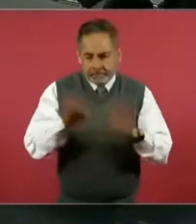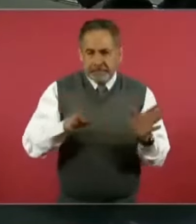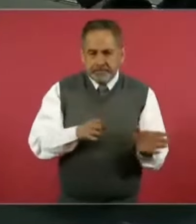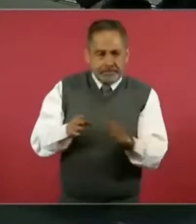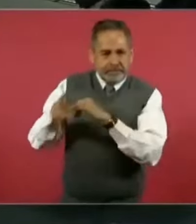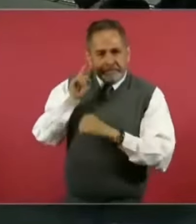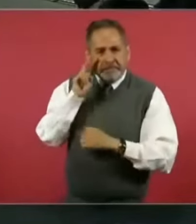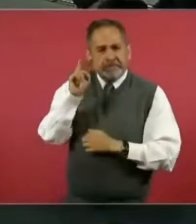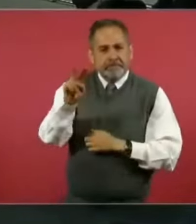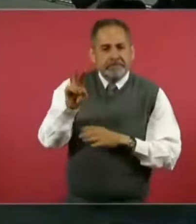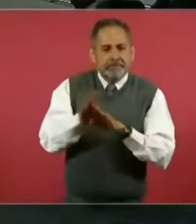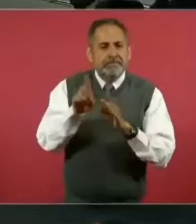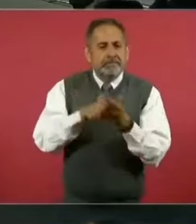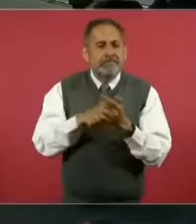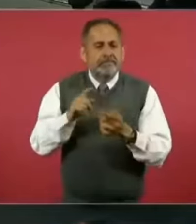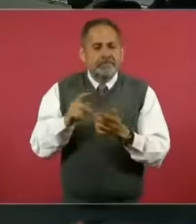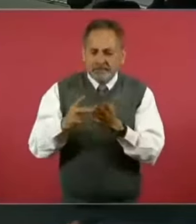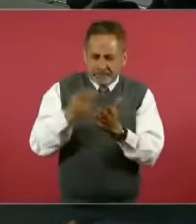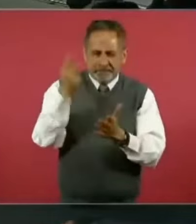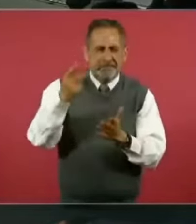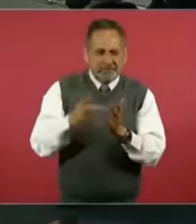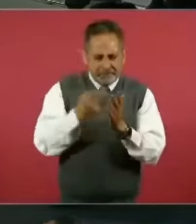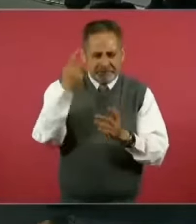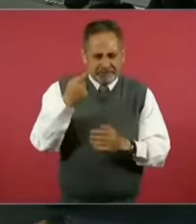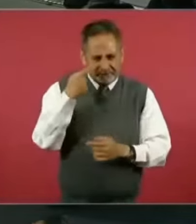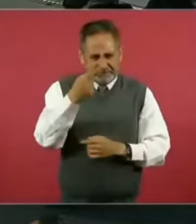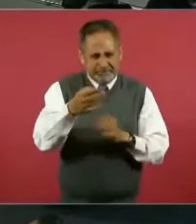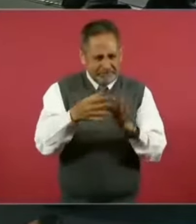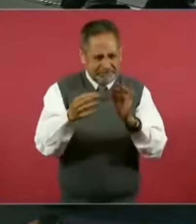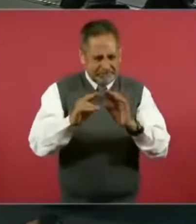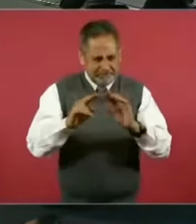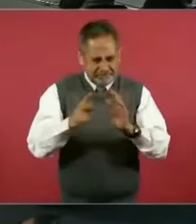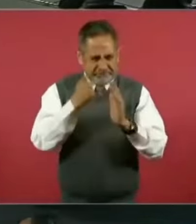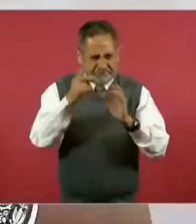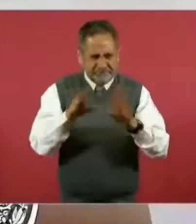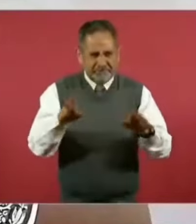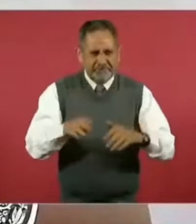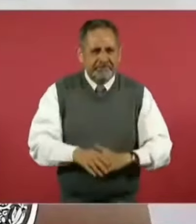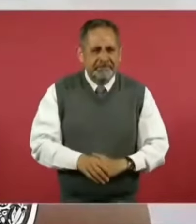repite para que...